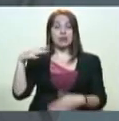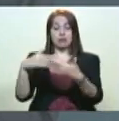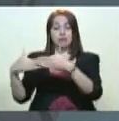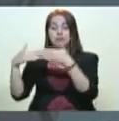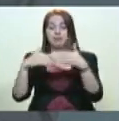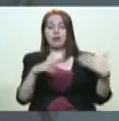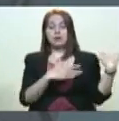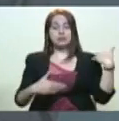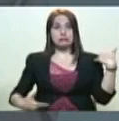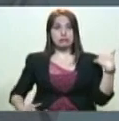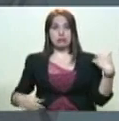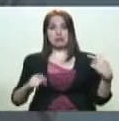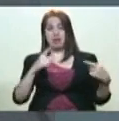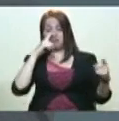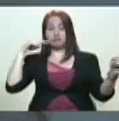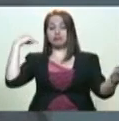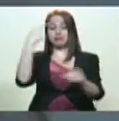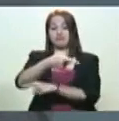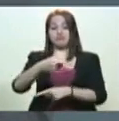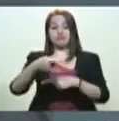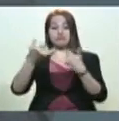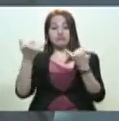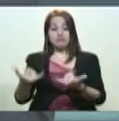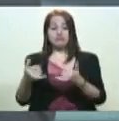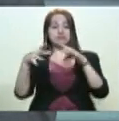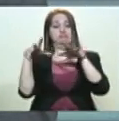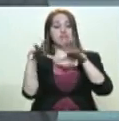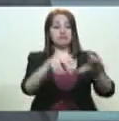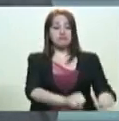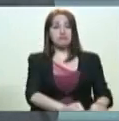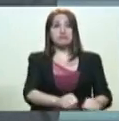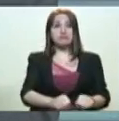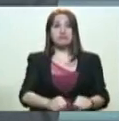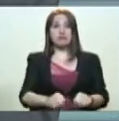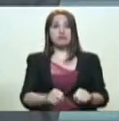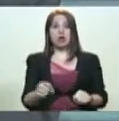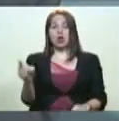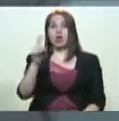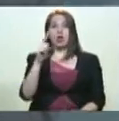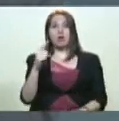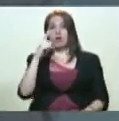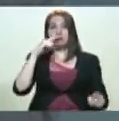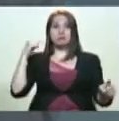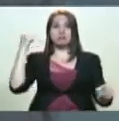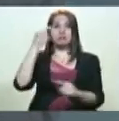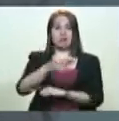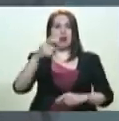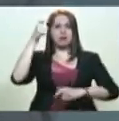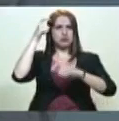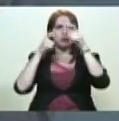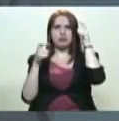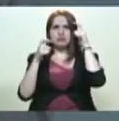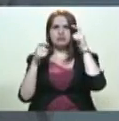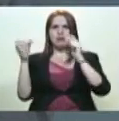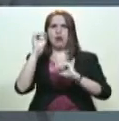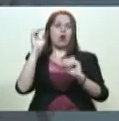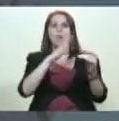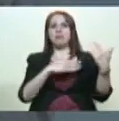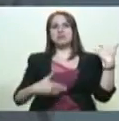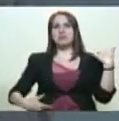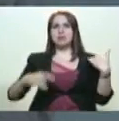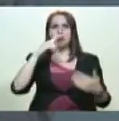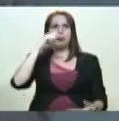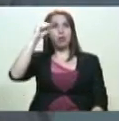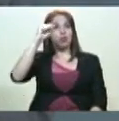de los Estados Unidos que hace una amenaza inédita para la soberanía nacional y no es una amenaza para los chavistas o para el presidente Nicolás Maduro,